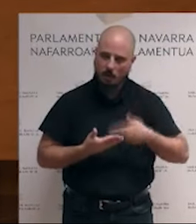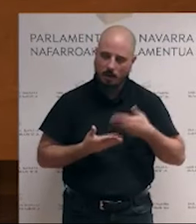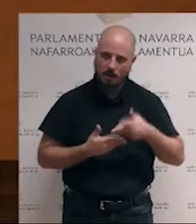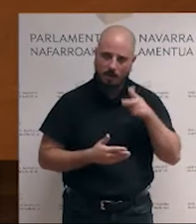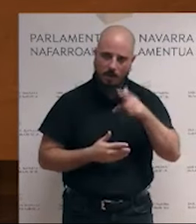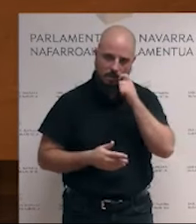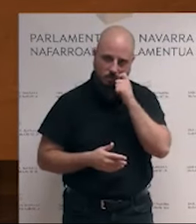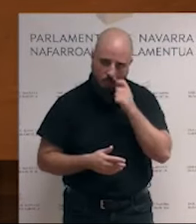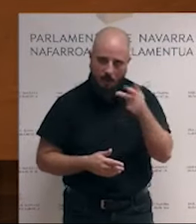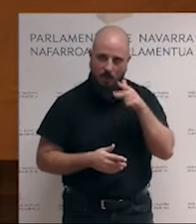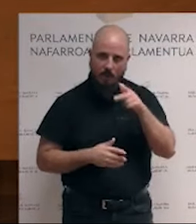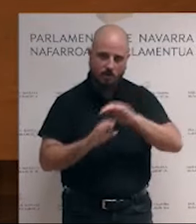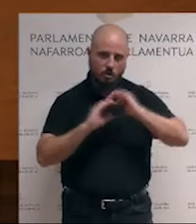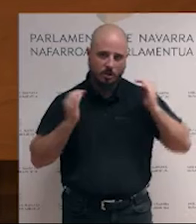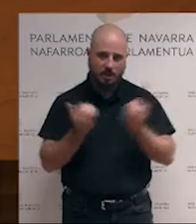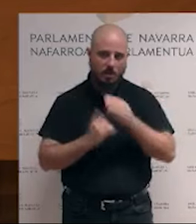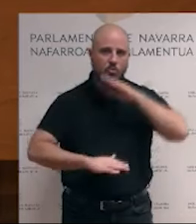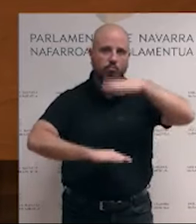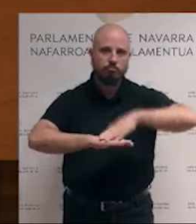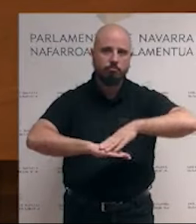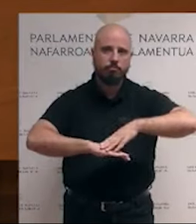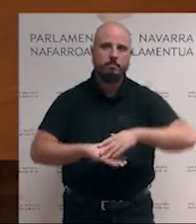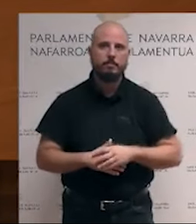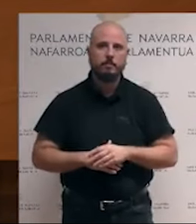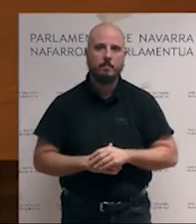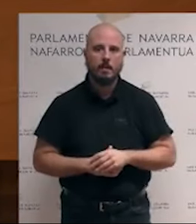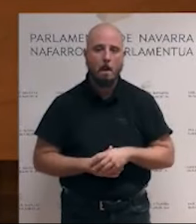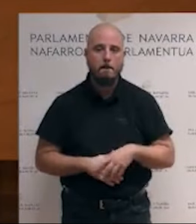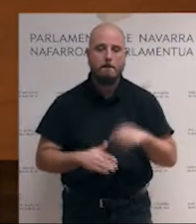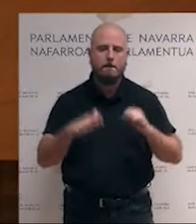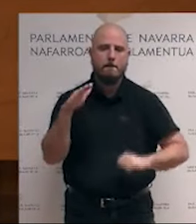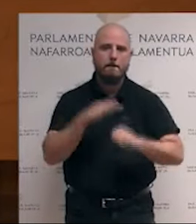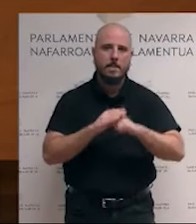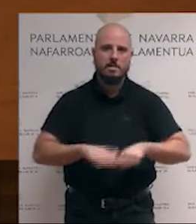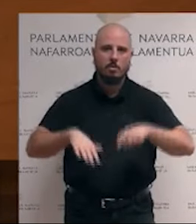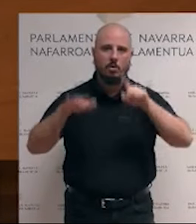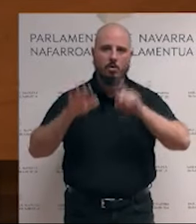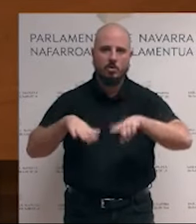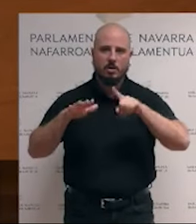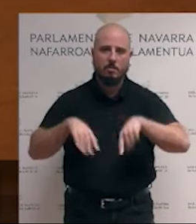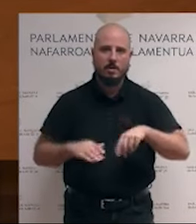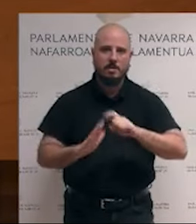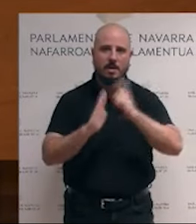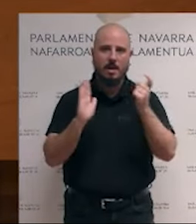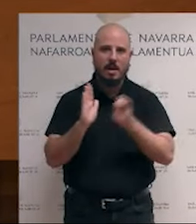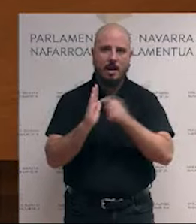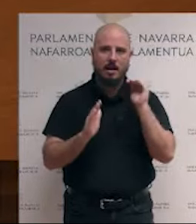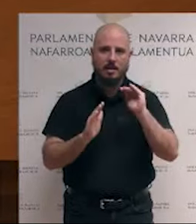y el derecho internacional. Y en el plazo máximo de seis meses se modificará la Ley de Extranjería.